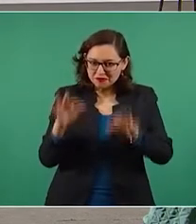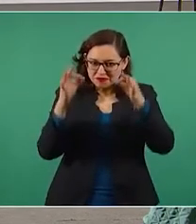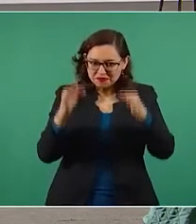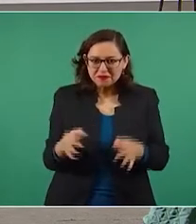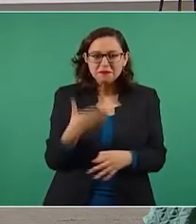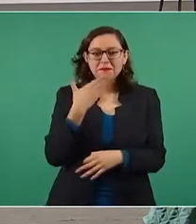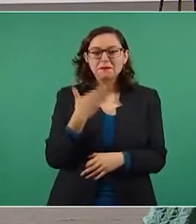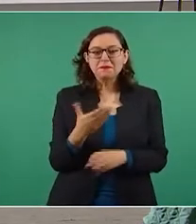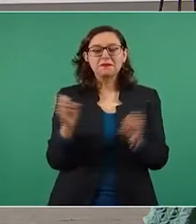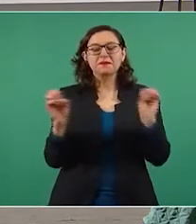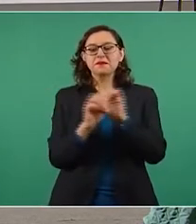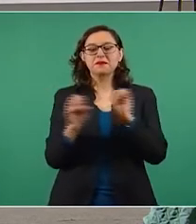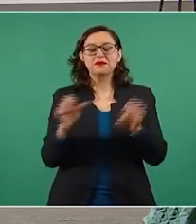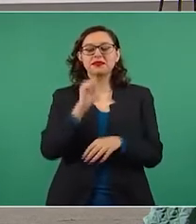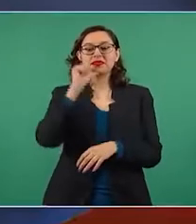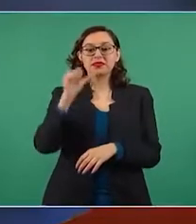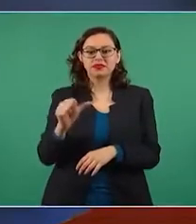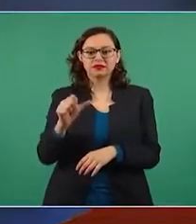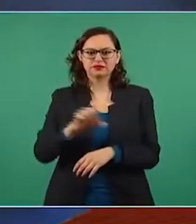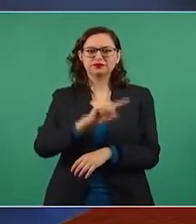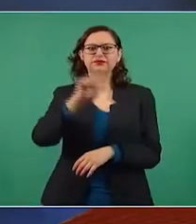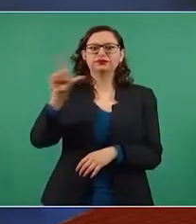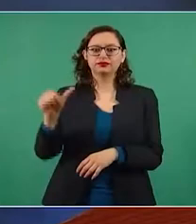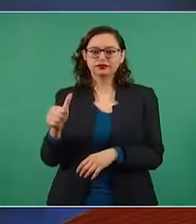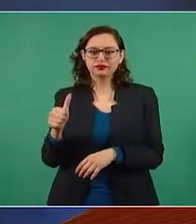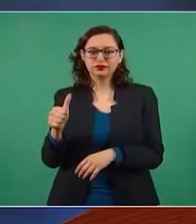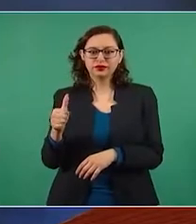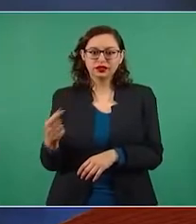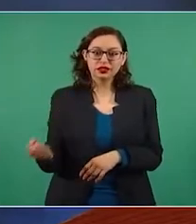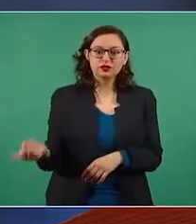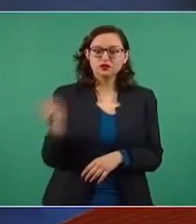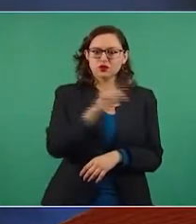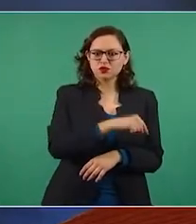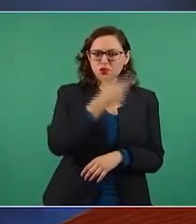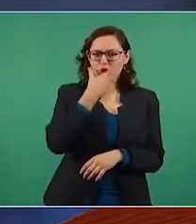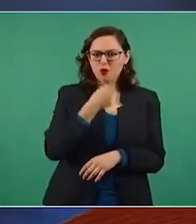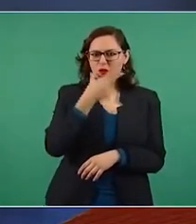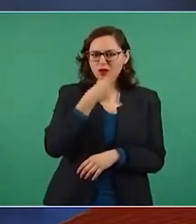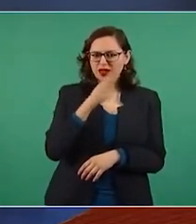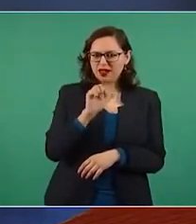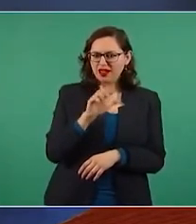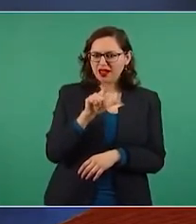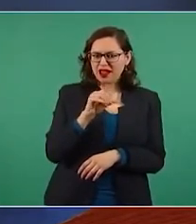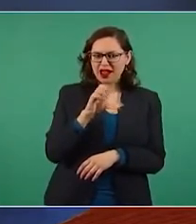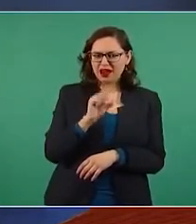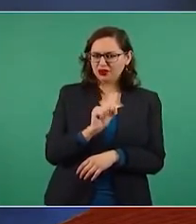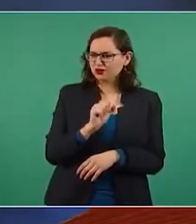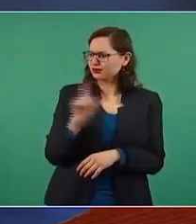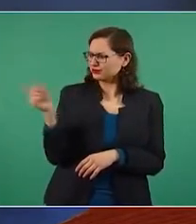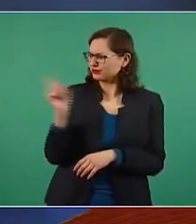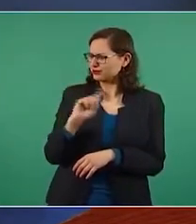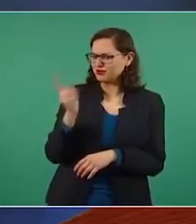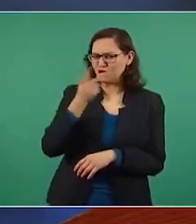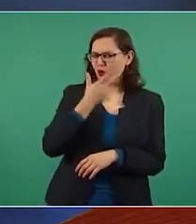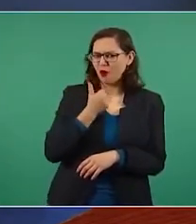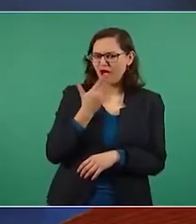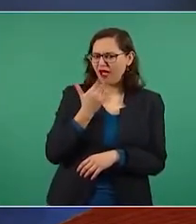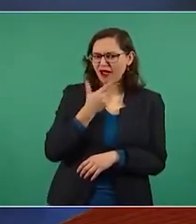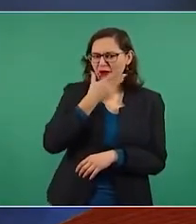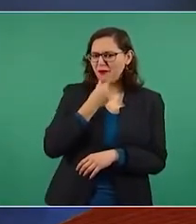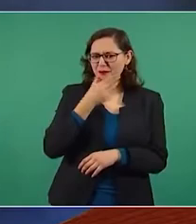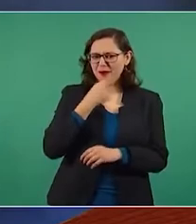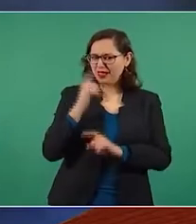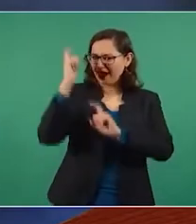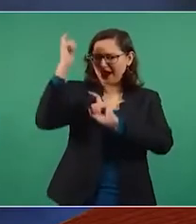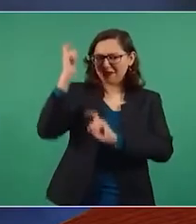Quien aclara el video es Carlos Montesinos, pero llama la atención cómo ellos